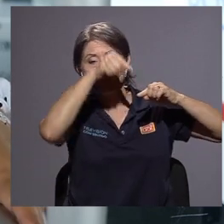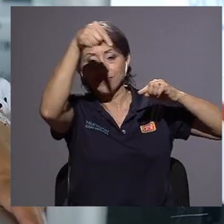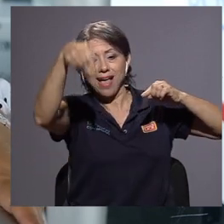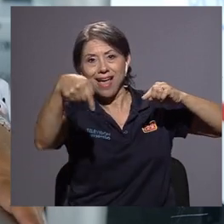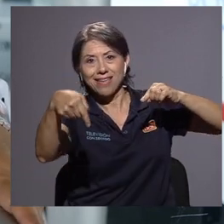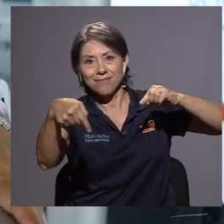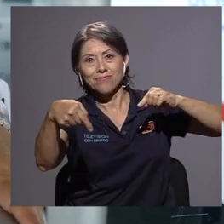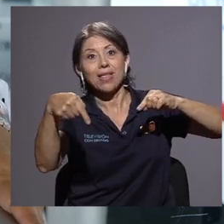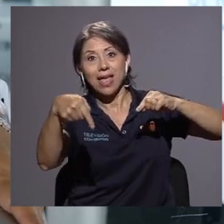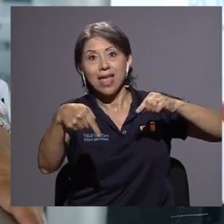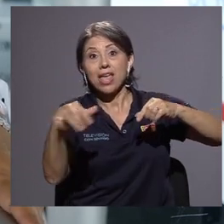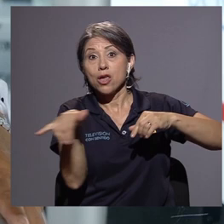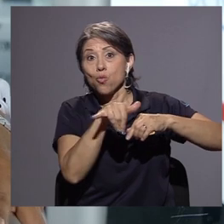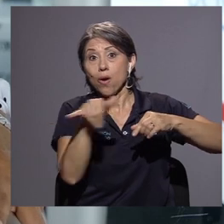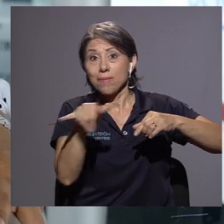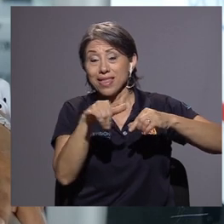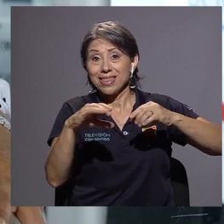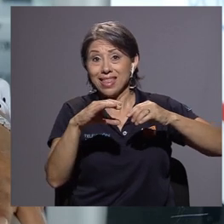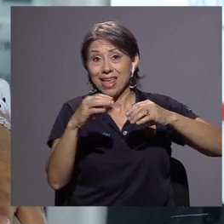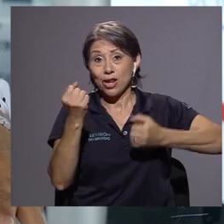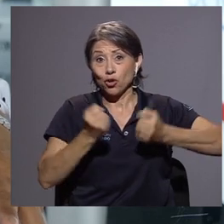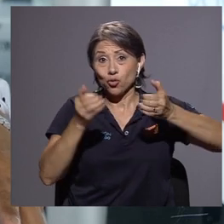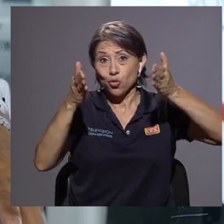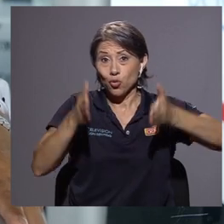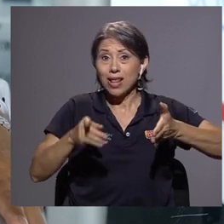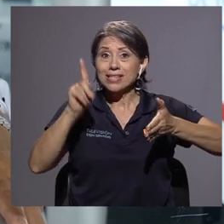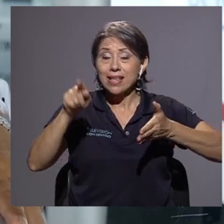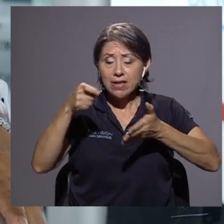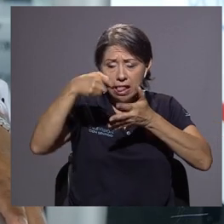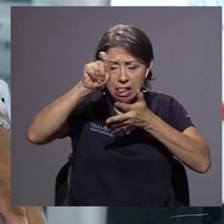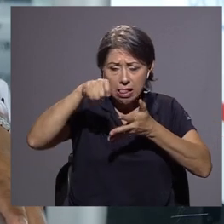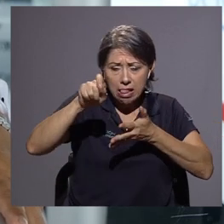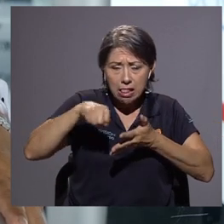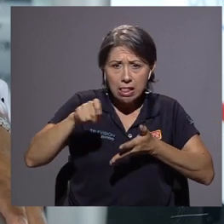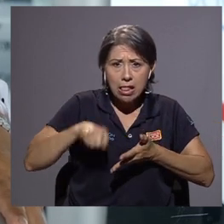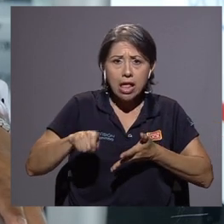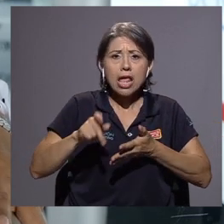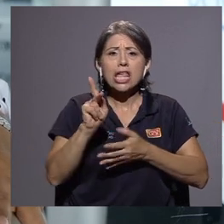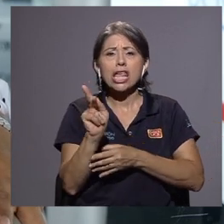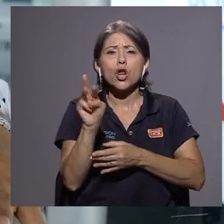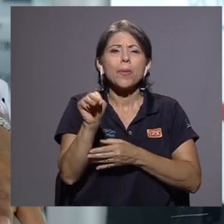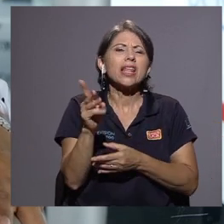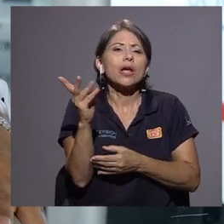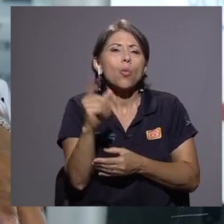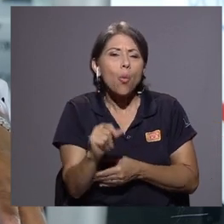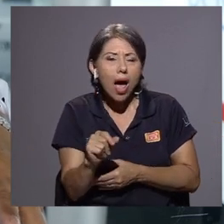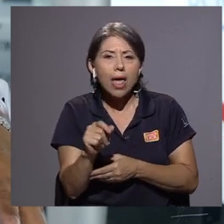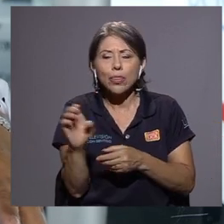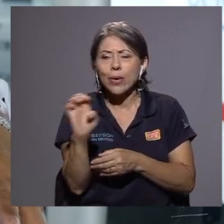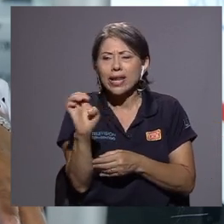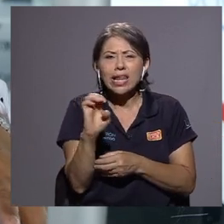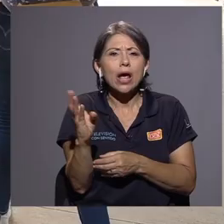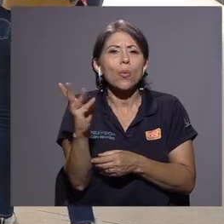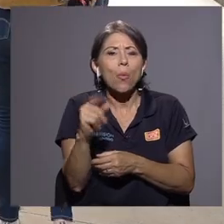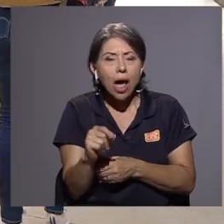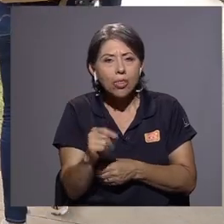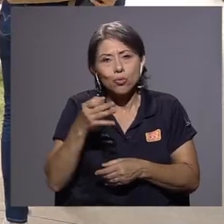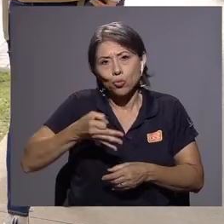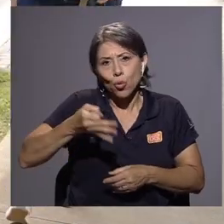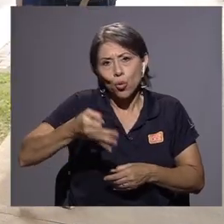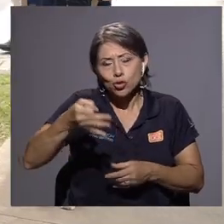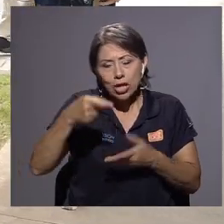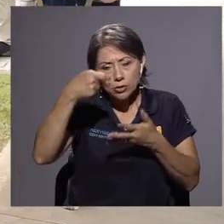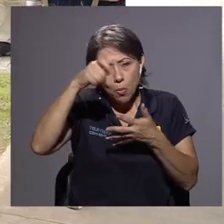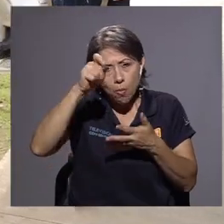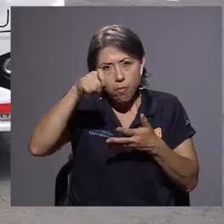conductores van a hallar un registro del kilometraje y del consumo energético del bus en los recorridos que se hacen durante todos los días.